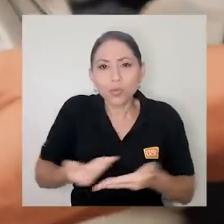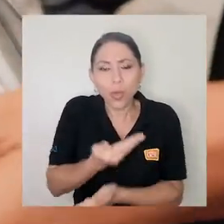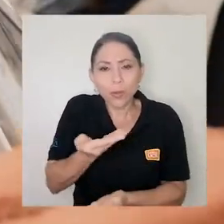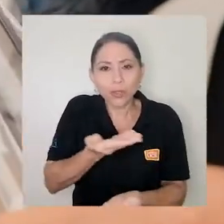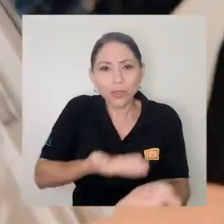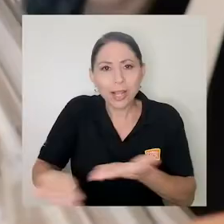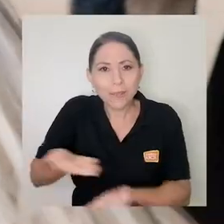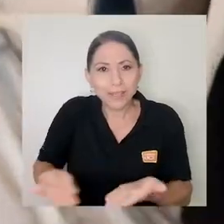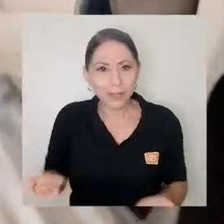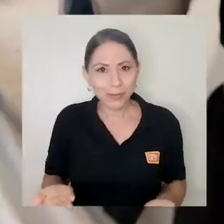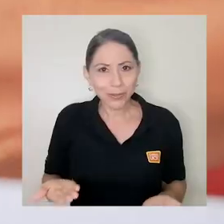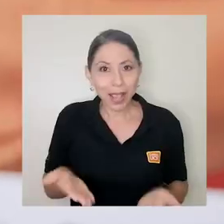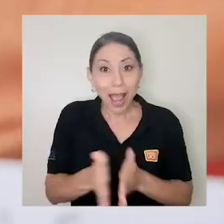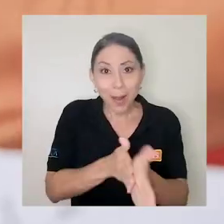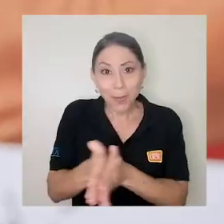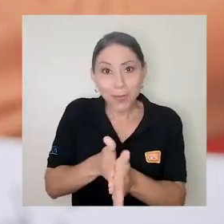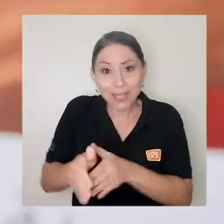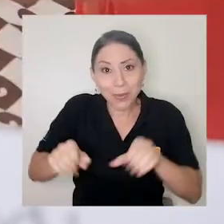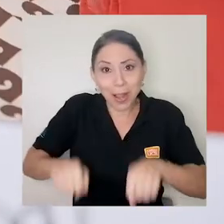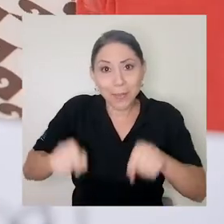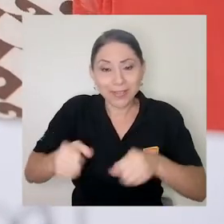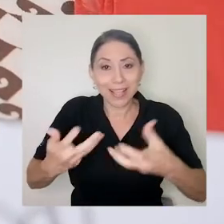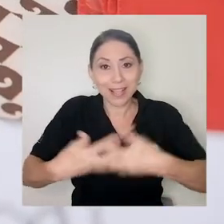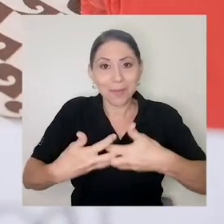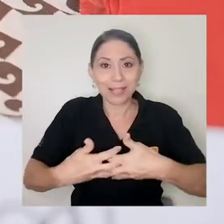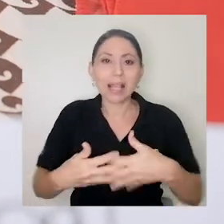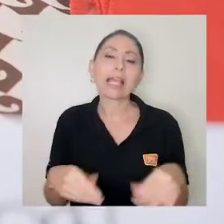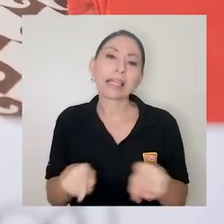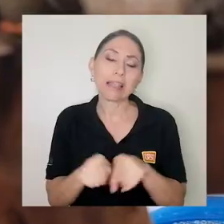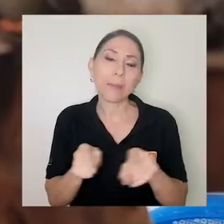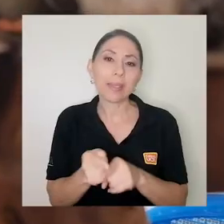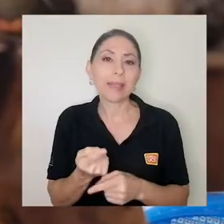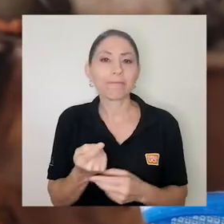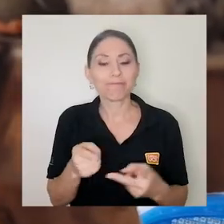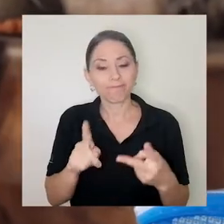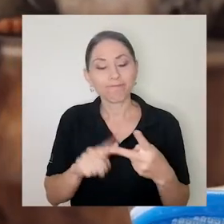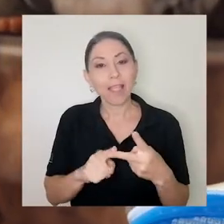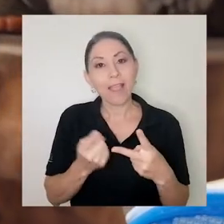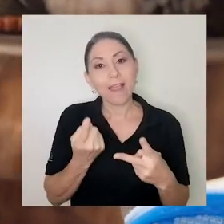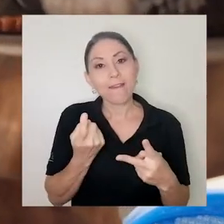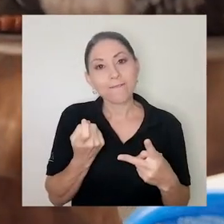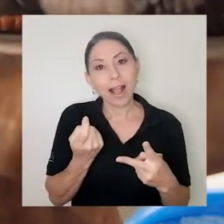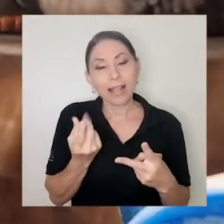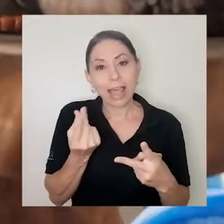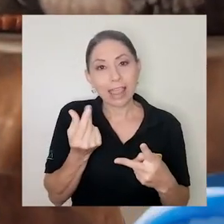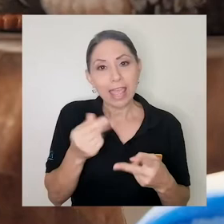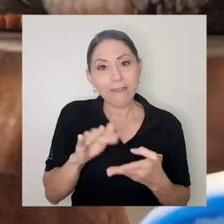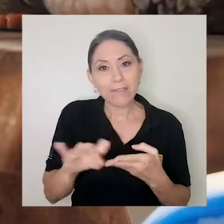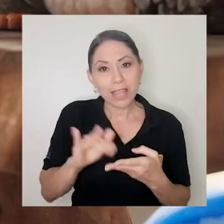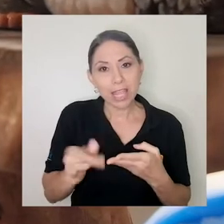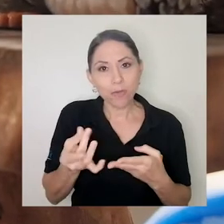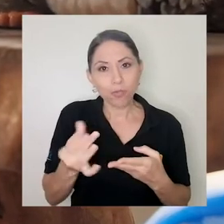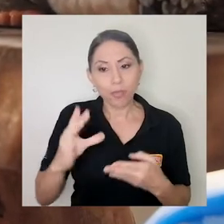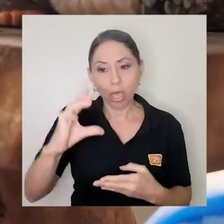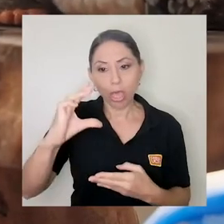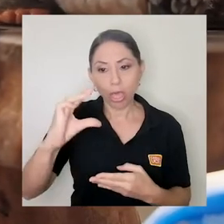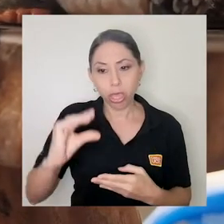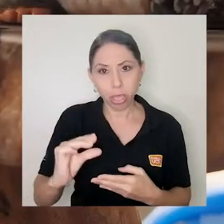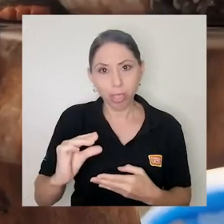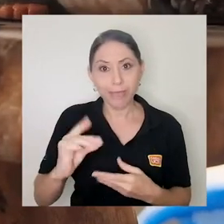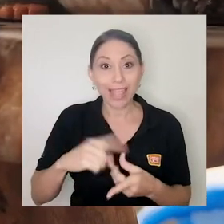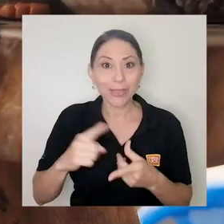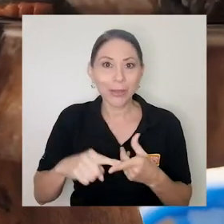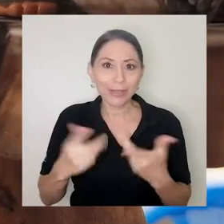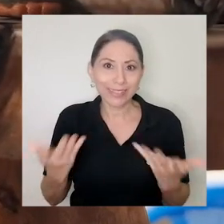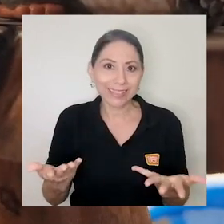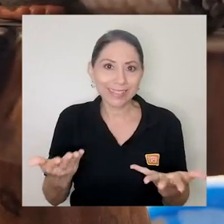Y sin duda alguna la falta de efectivo. Quedarse muy rápido sin efectivo hace que se quede sin